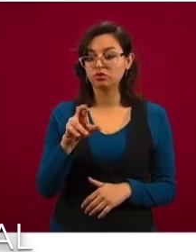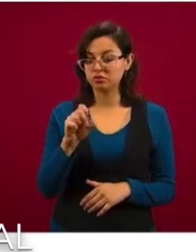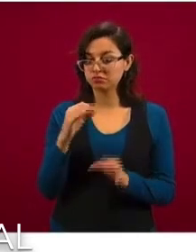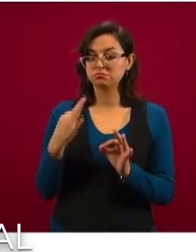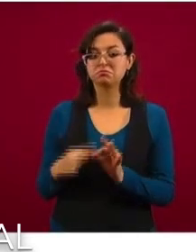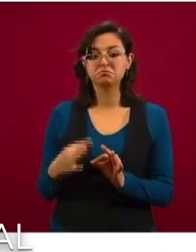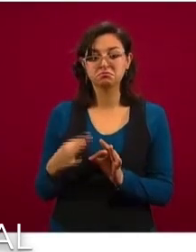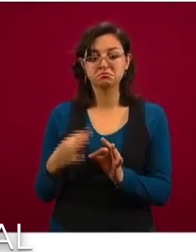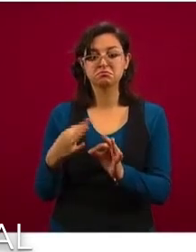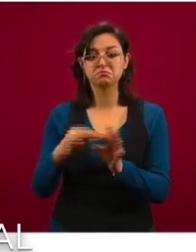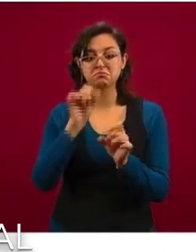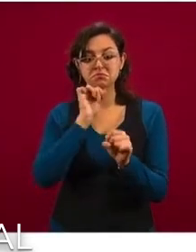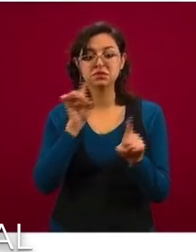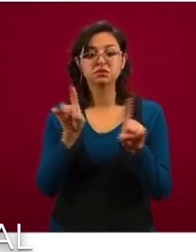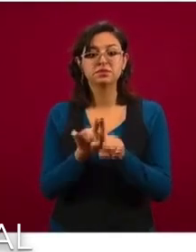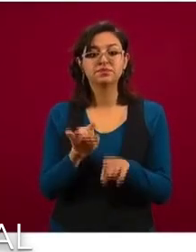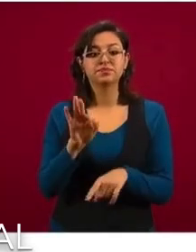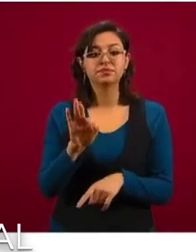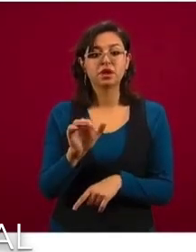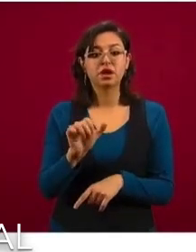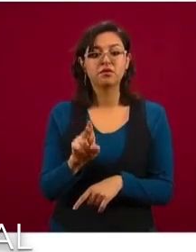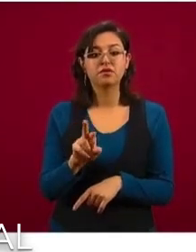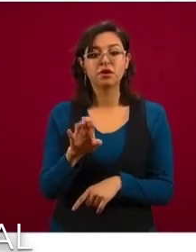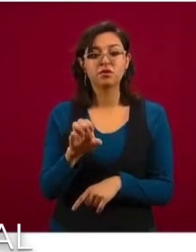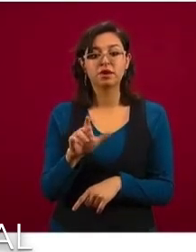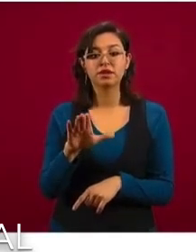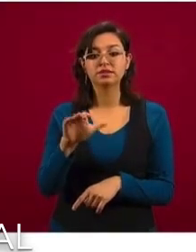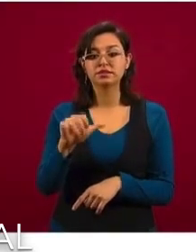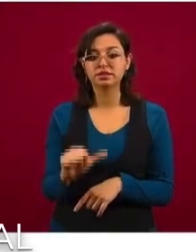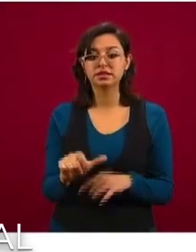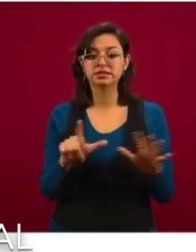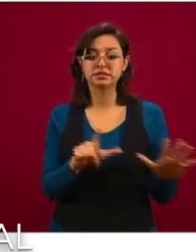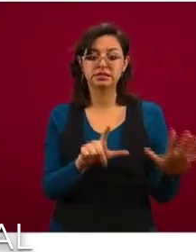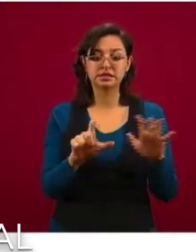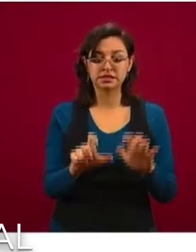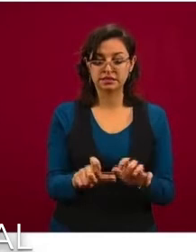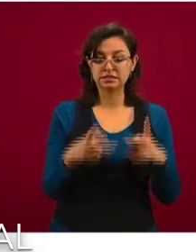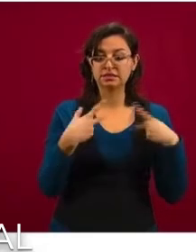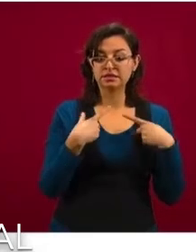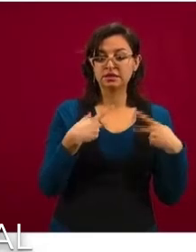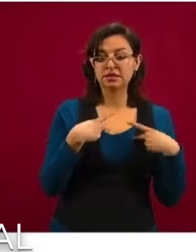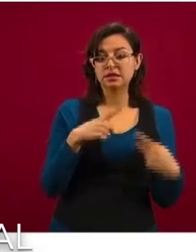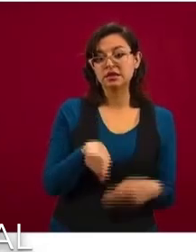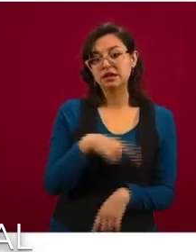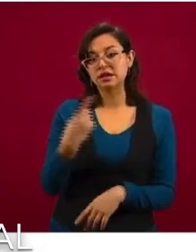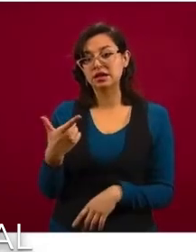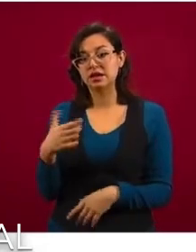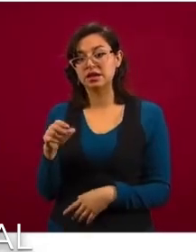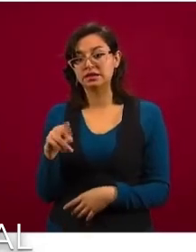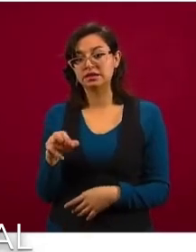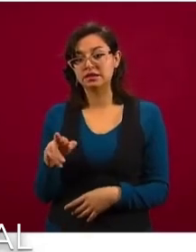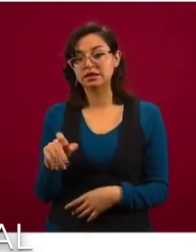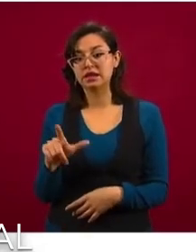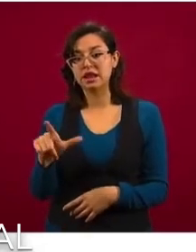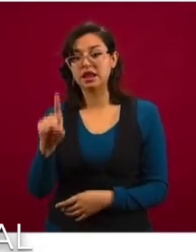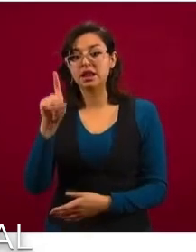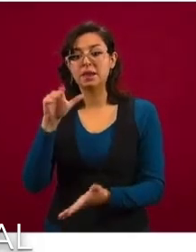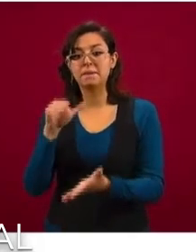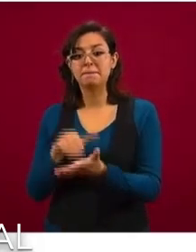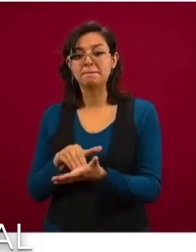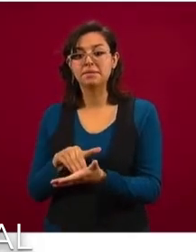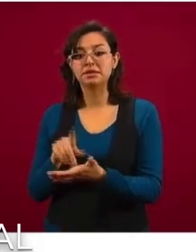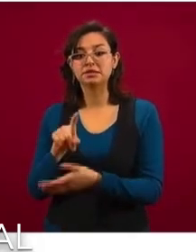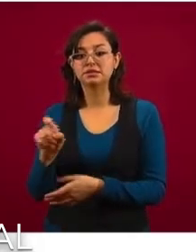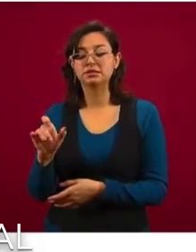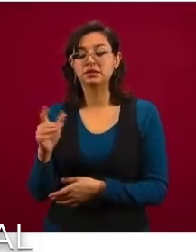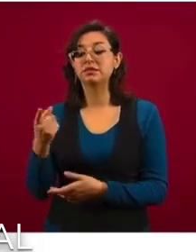Faurecia con setecientos trabajadores y el caso de General Motors mil quinientos trabajadores, se encuentran laborando únicamente